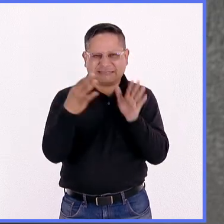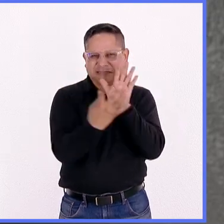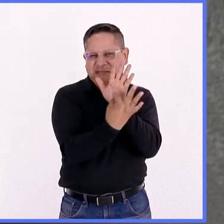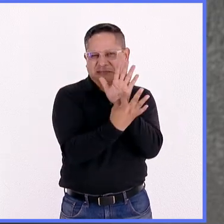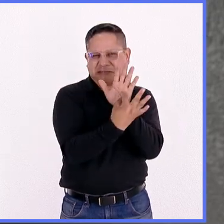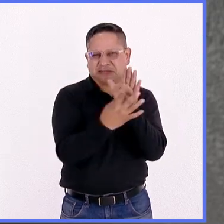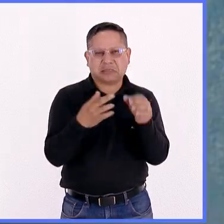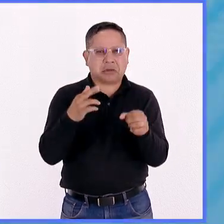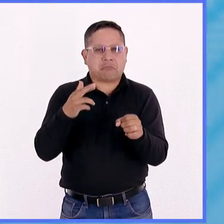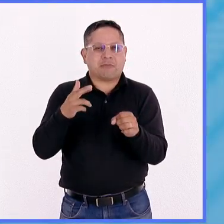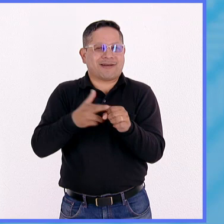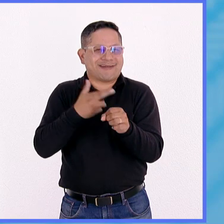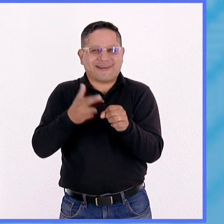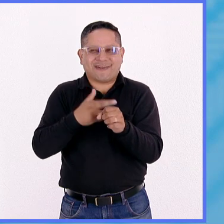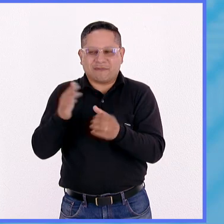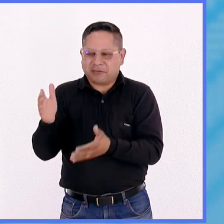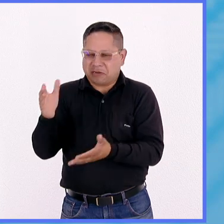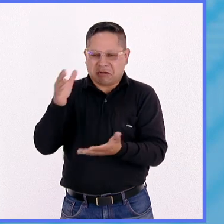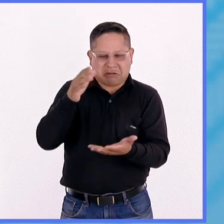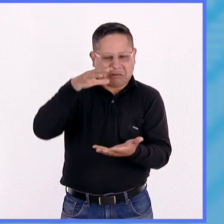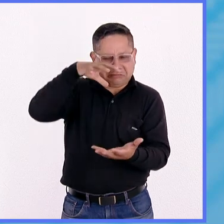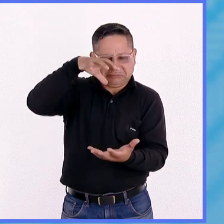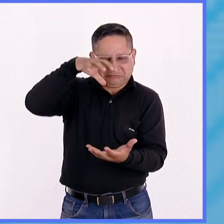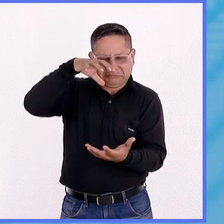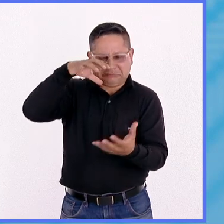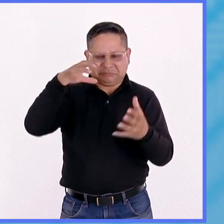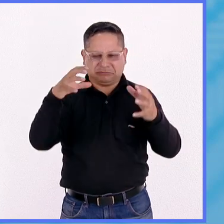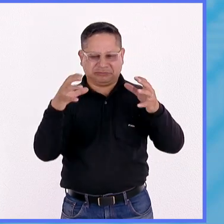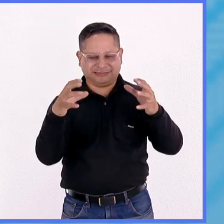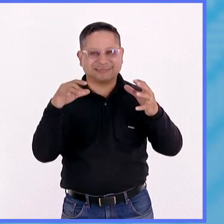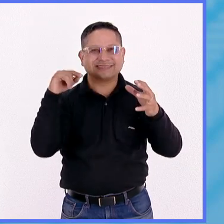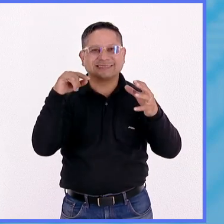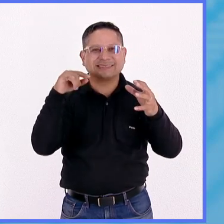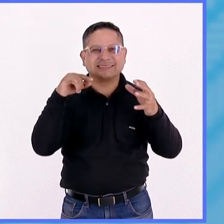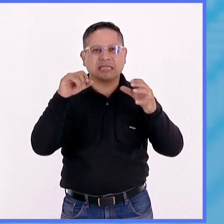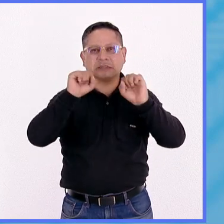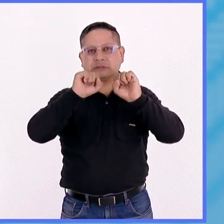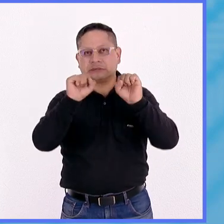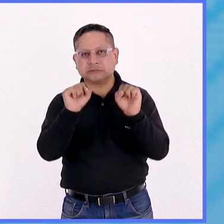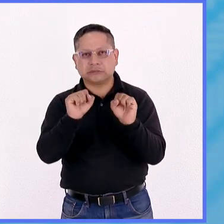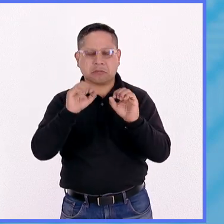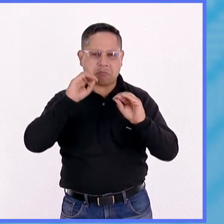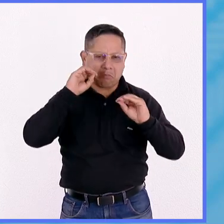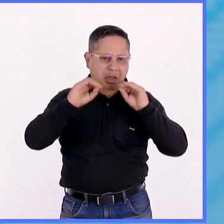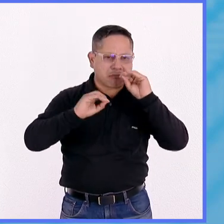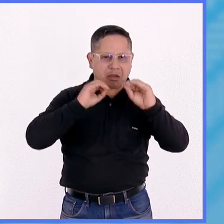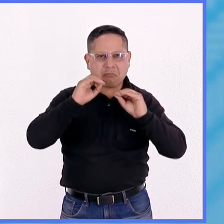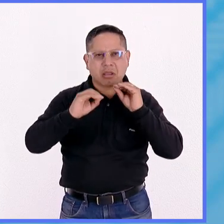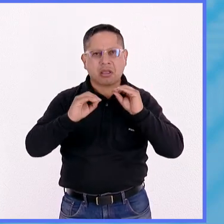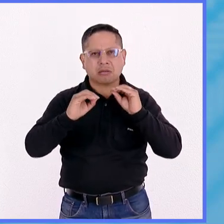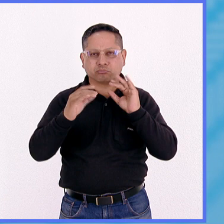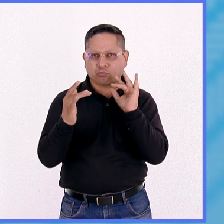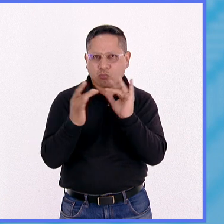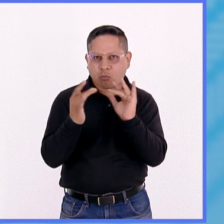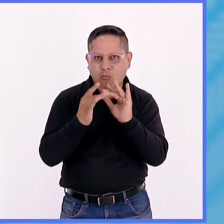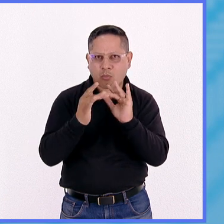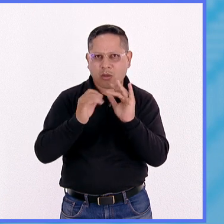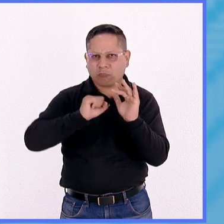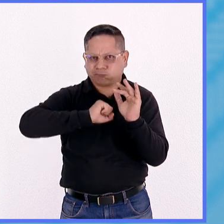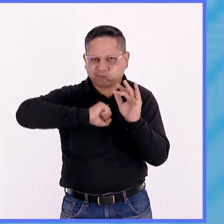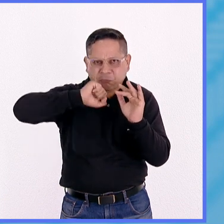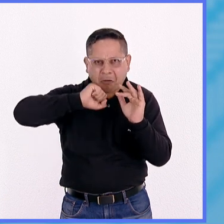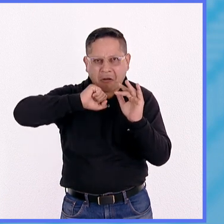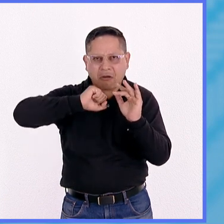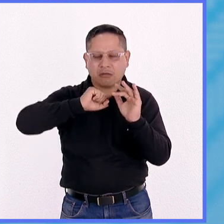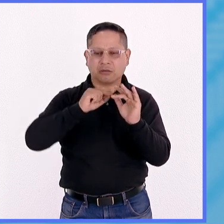un refresco habitual, pero es un poquito el sistema completo. Ahí tiene comunicación, potencia,